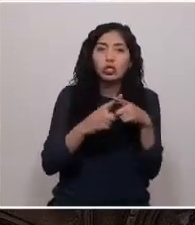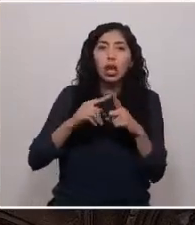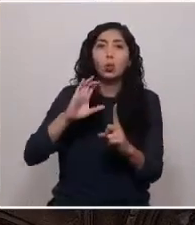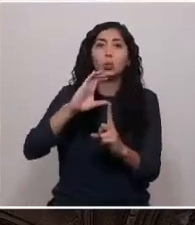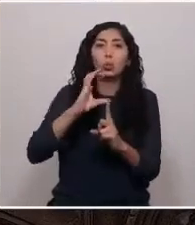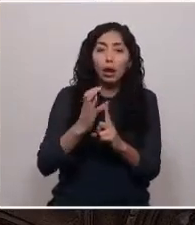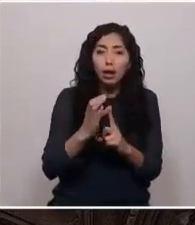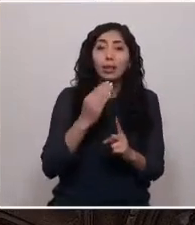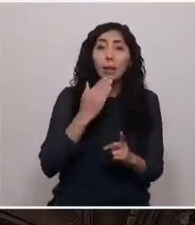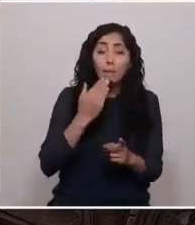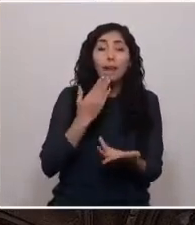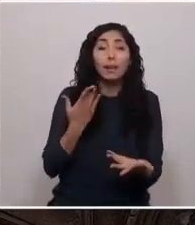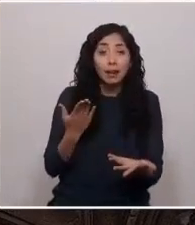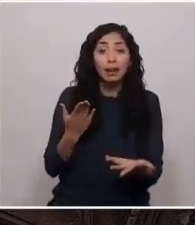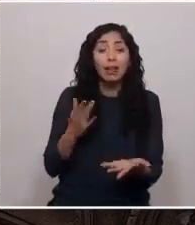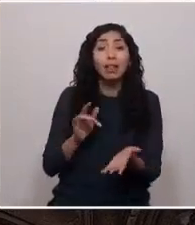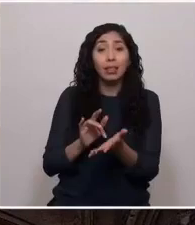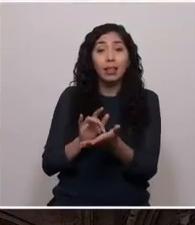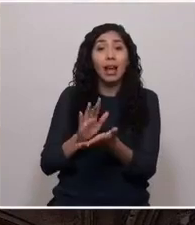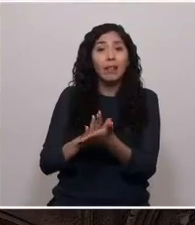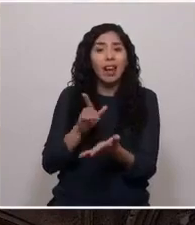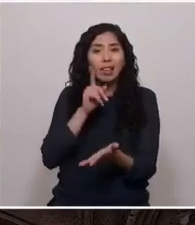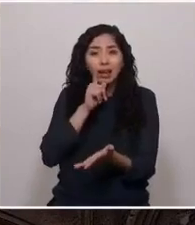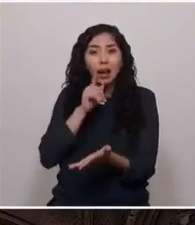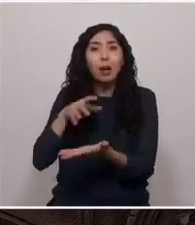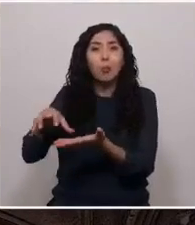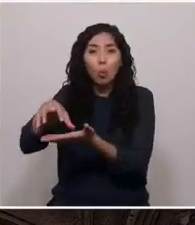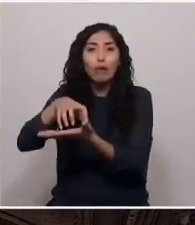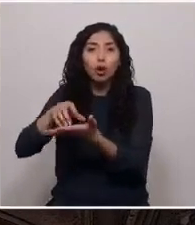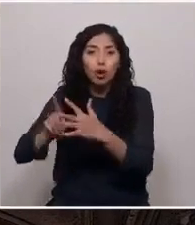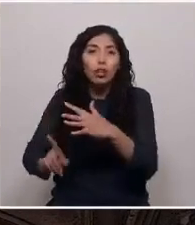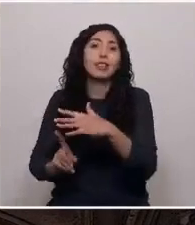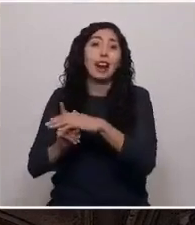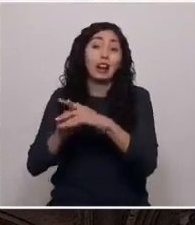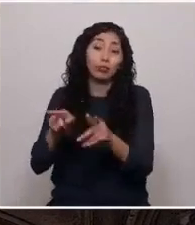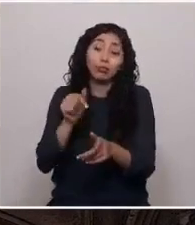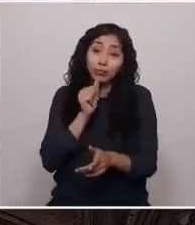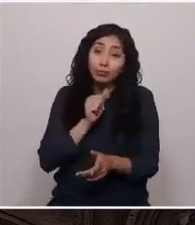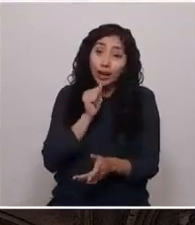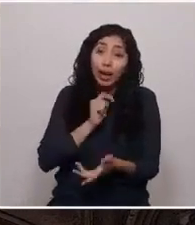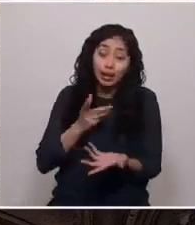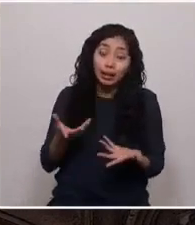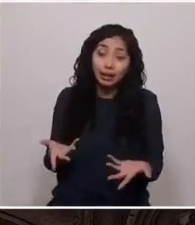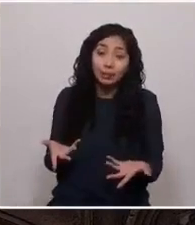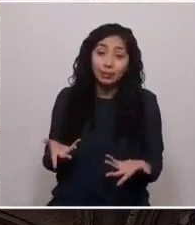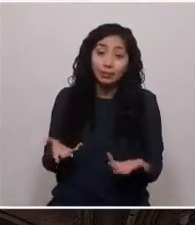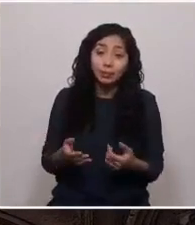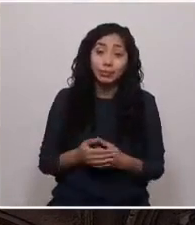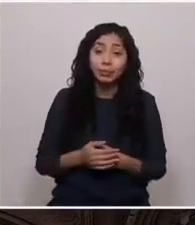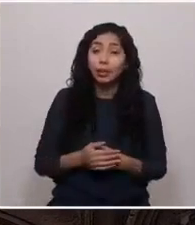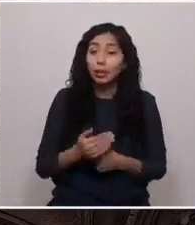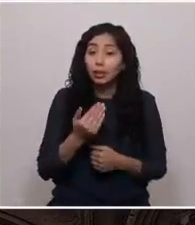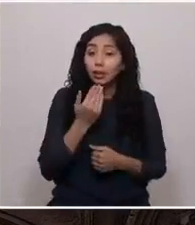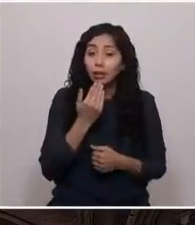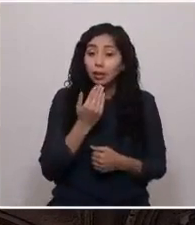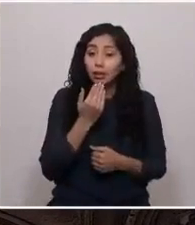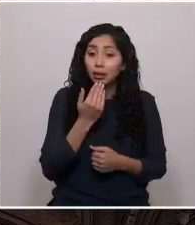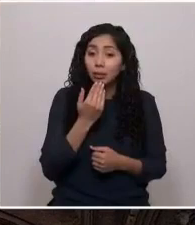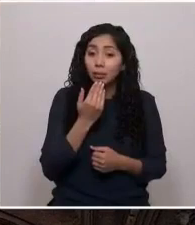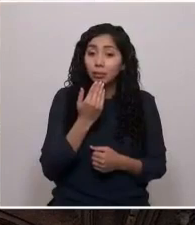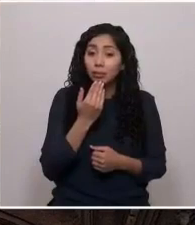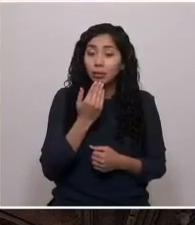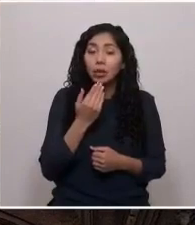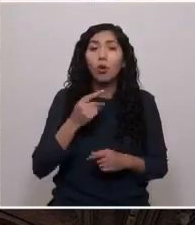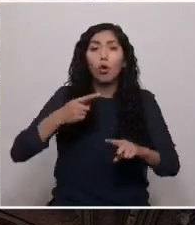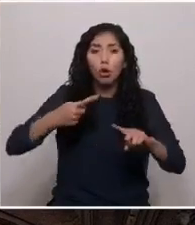naciones originarias que están pendientes. Y también se está gestando aceleradamente una nueva deuda.